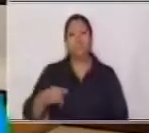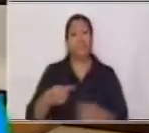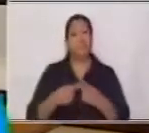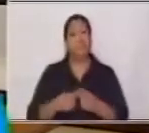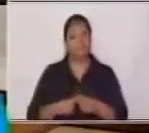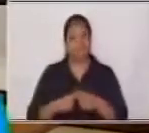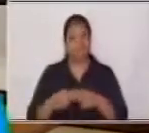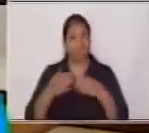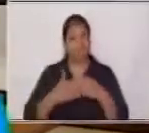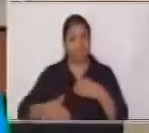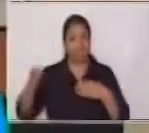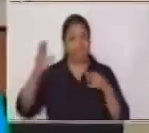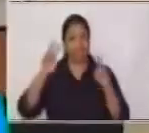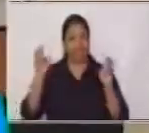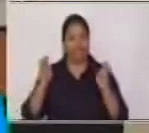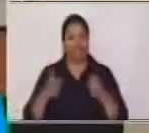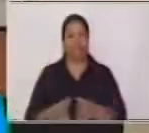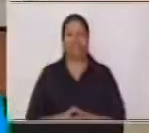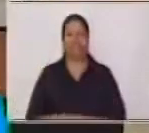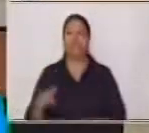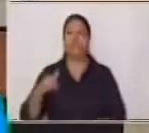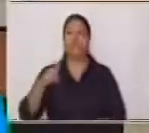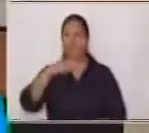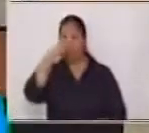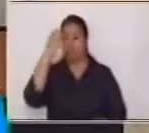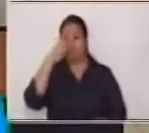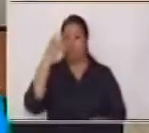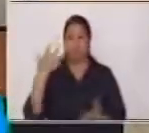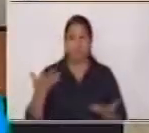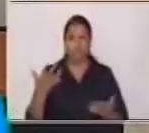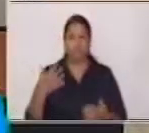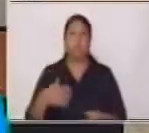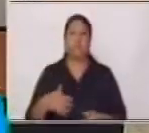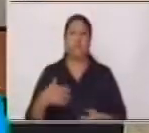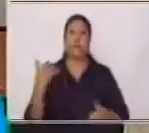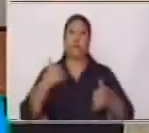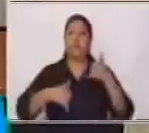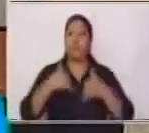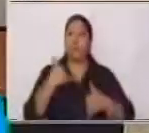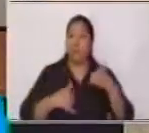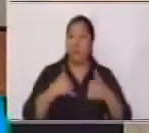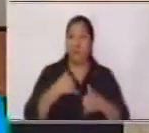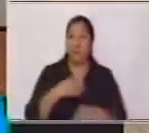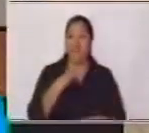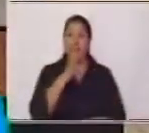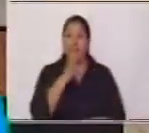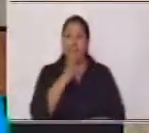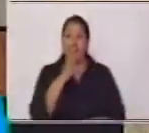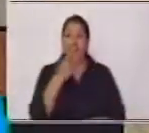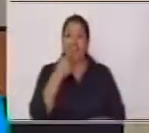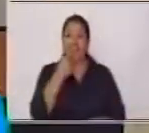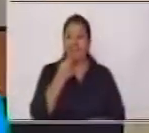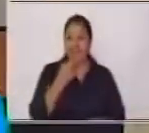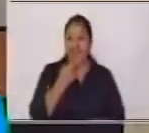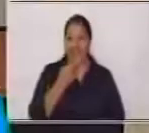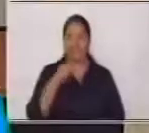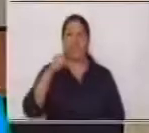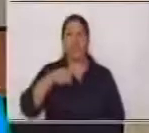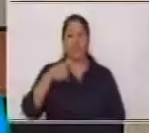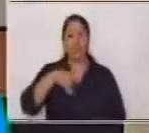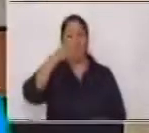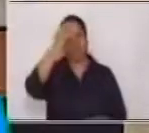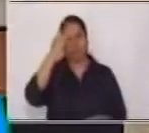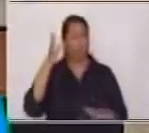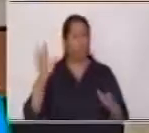Estamos trabajando entonces juegos verbales Hoy aprenderemos a